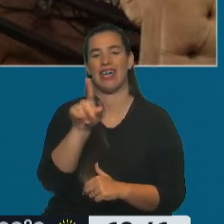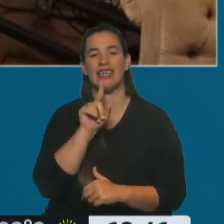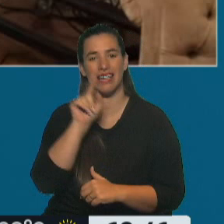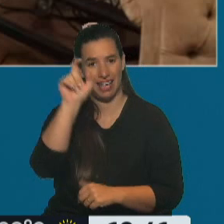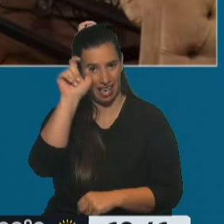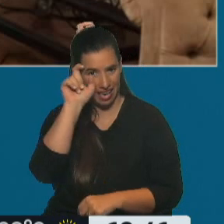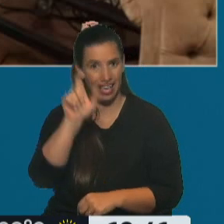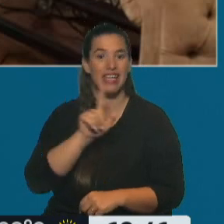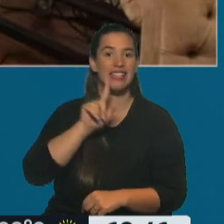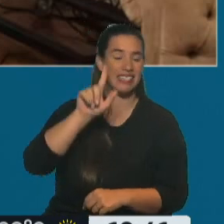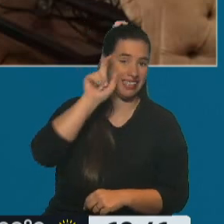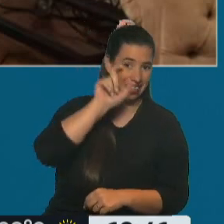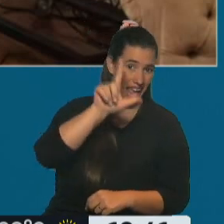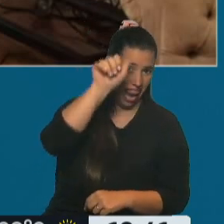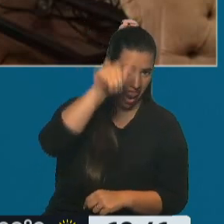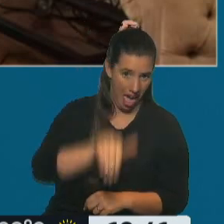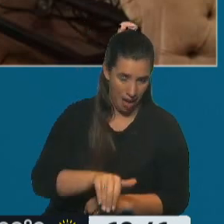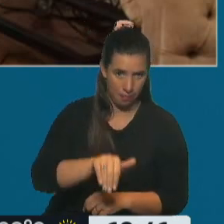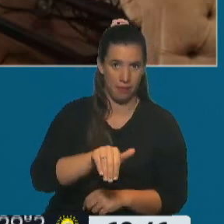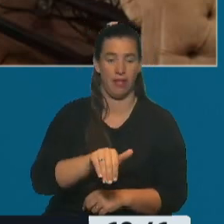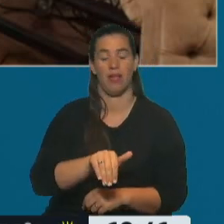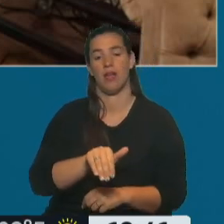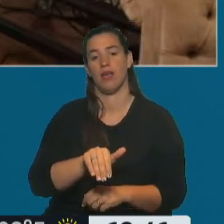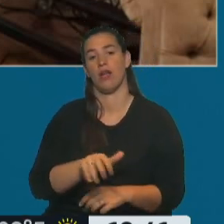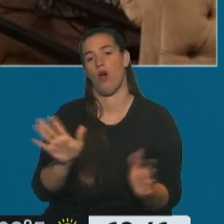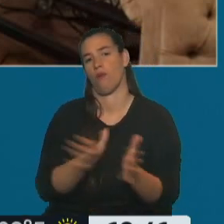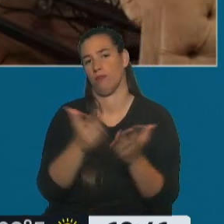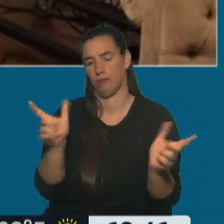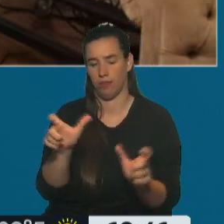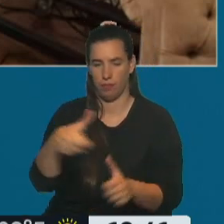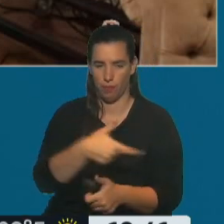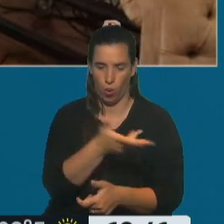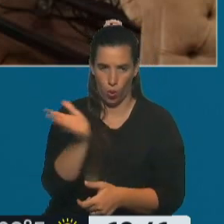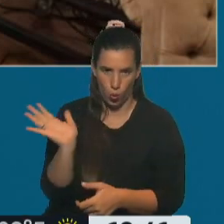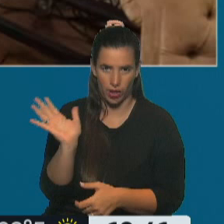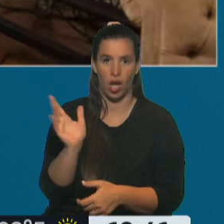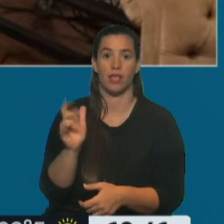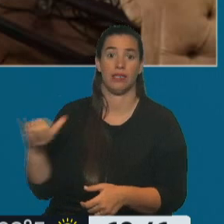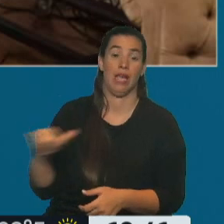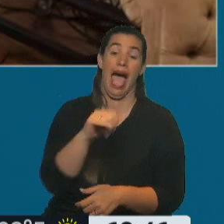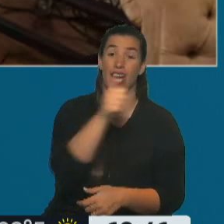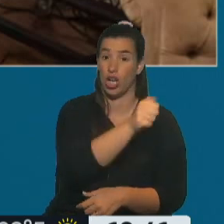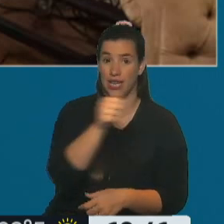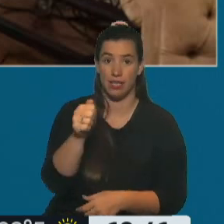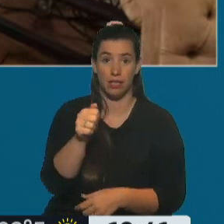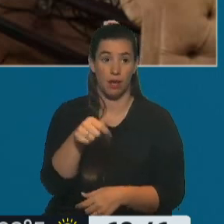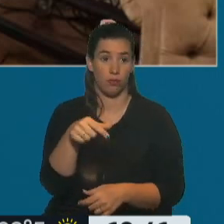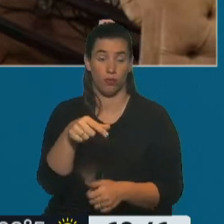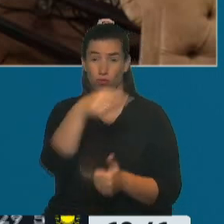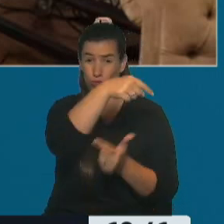TELAM, los medios públicos, obviamente. Se convierte en sociedad exanónima. Aerolíneas Argentinas están disponibles, están a la venta.